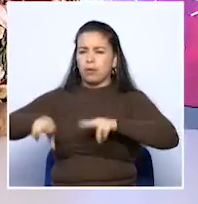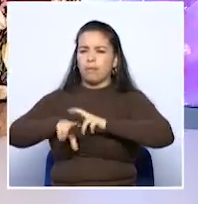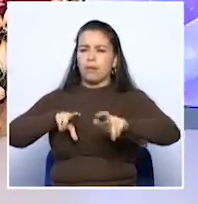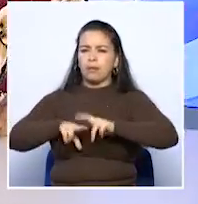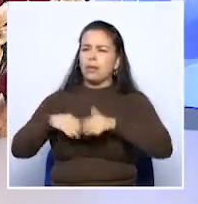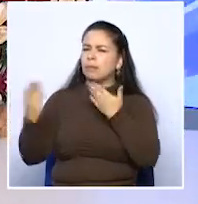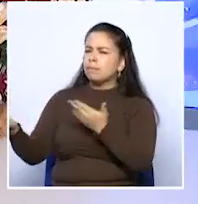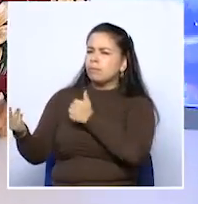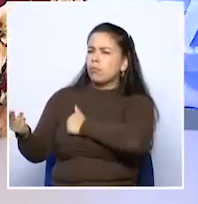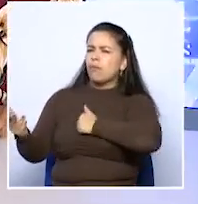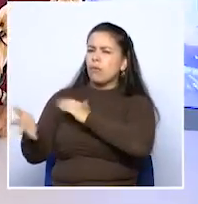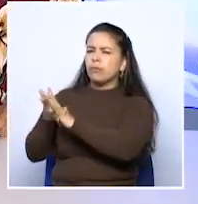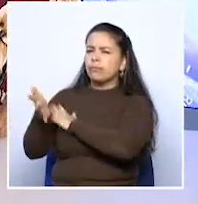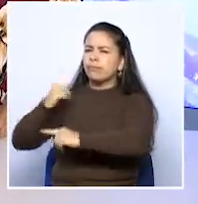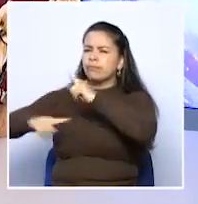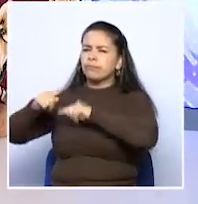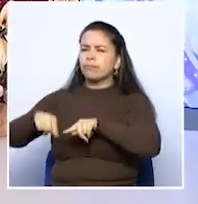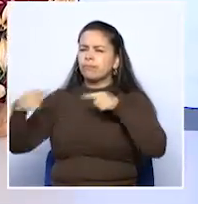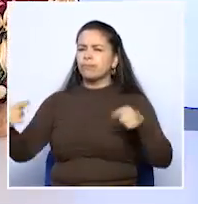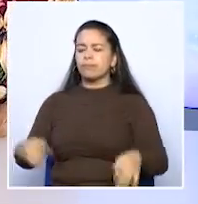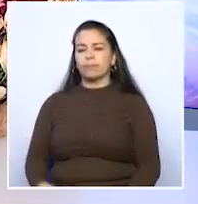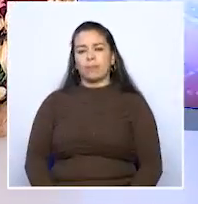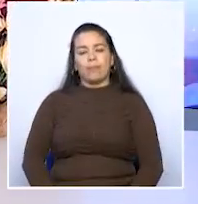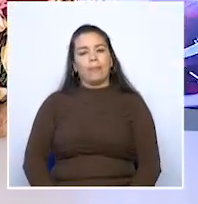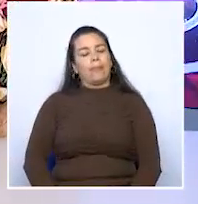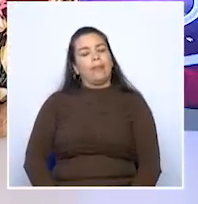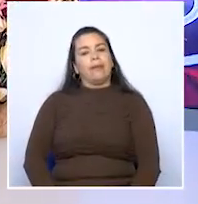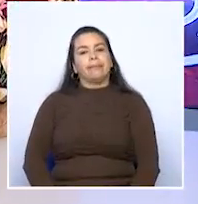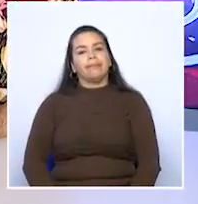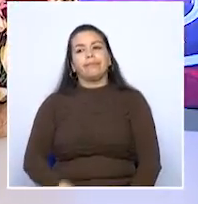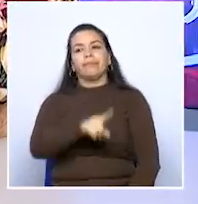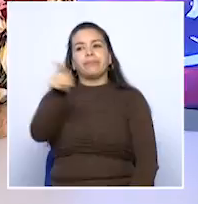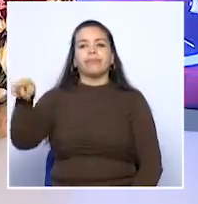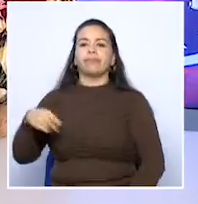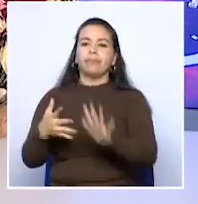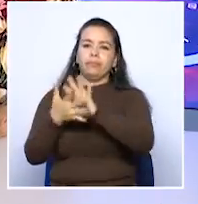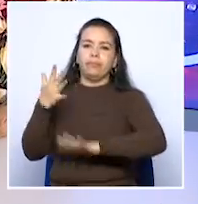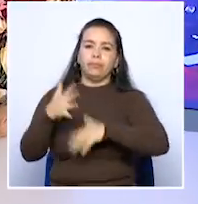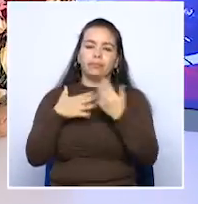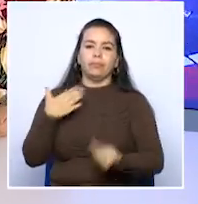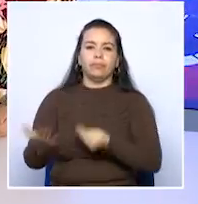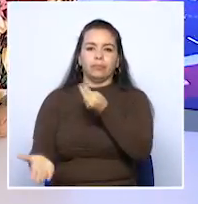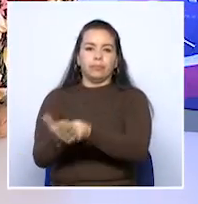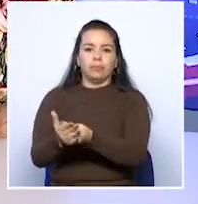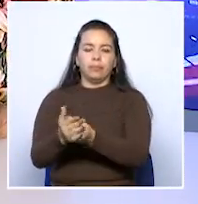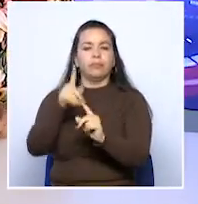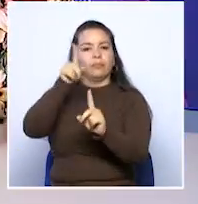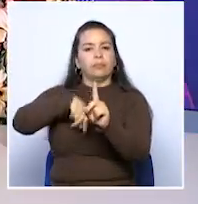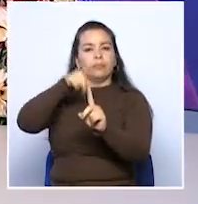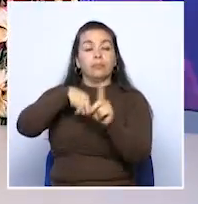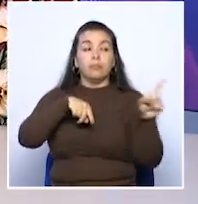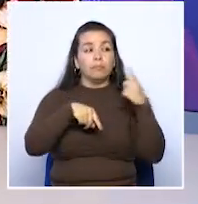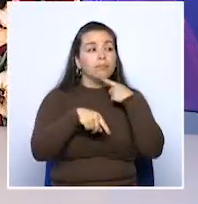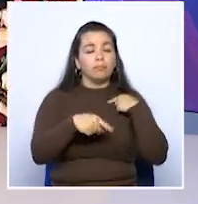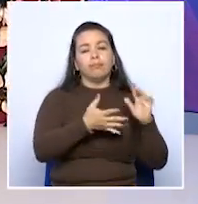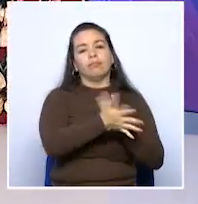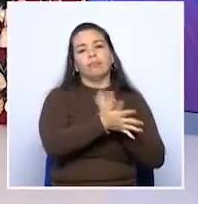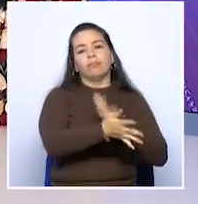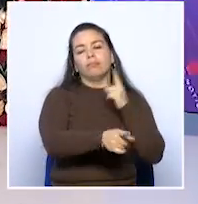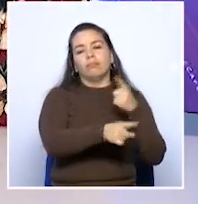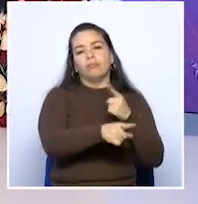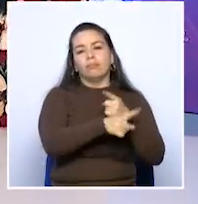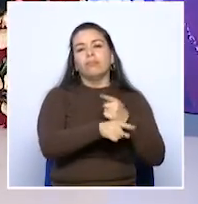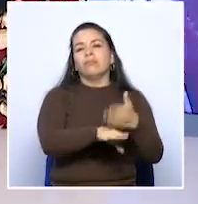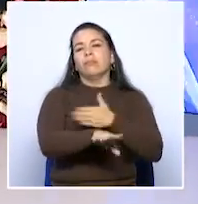Daniela, ¿cuál es el reporte que entrega a la Cruz Roja seccional Carlos? Ellos han hecho una programación de pago de esos subsidios de arrendamiento, como usted bien lo dijo, por cuenta de la